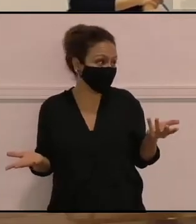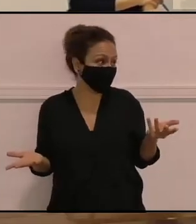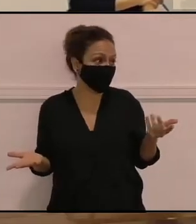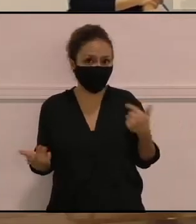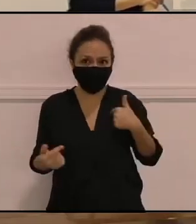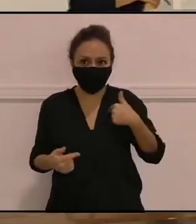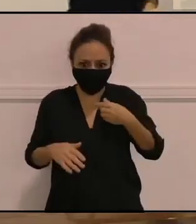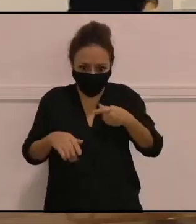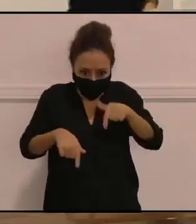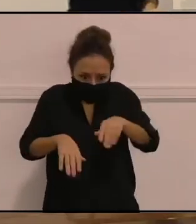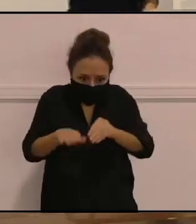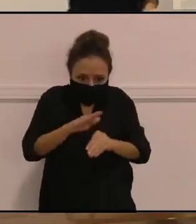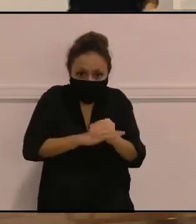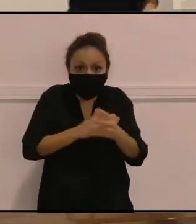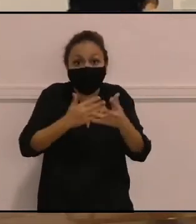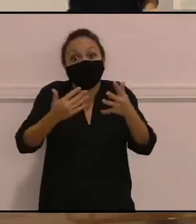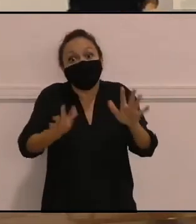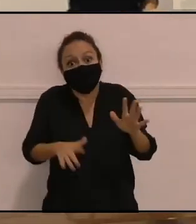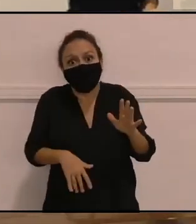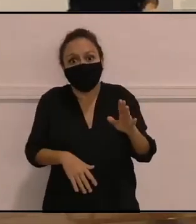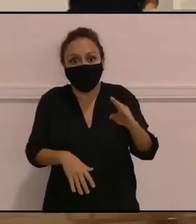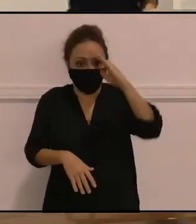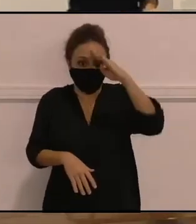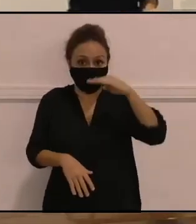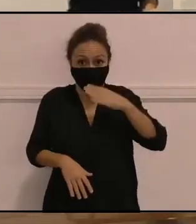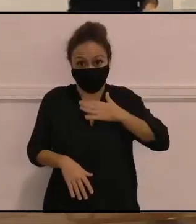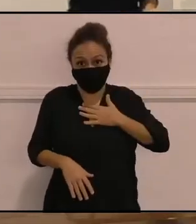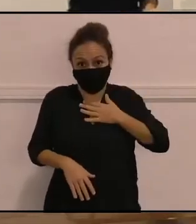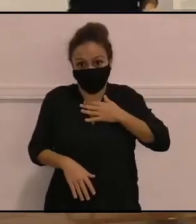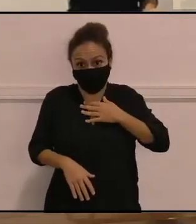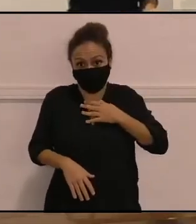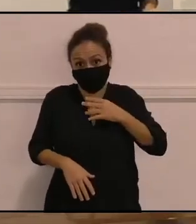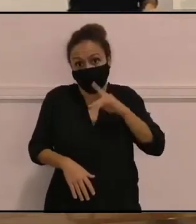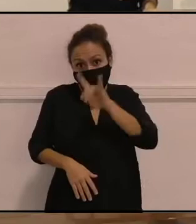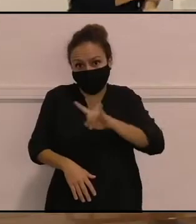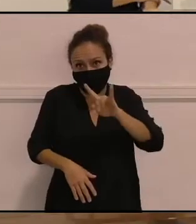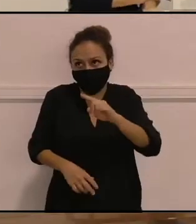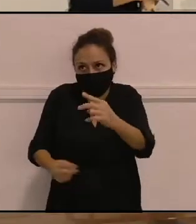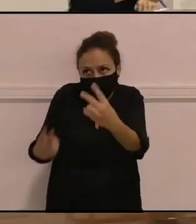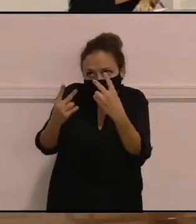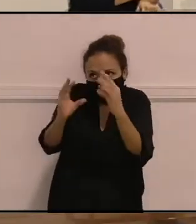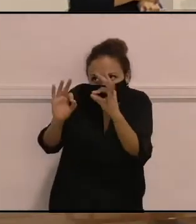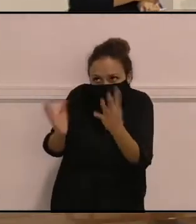sí, soy de aquí. Lo que pasa es que mi padre es negro, por eso soy negra, no me miren de esa cara.